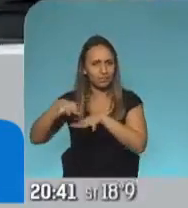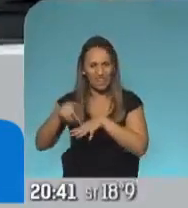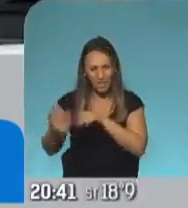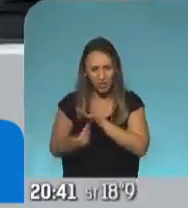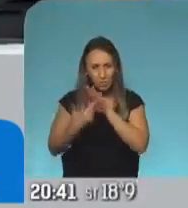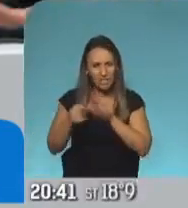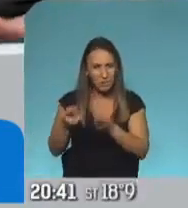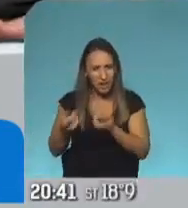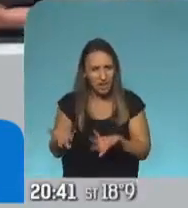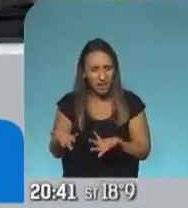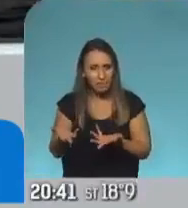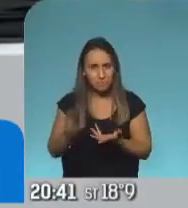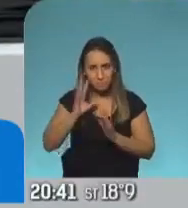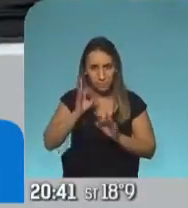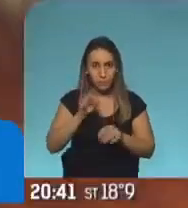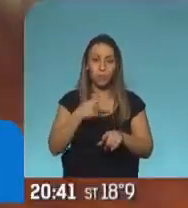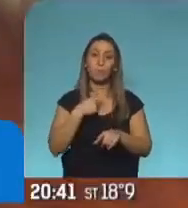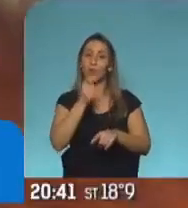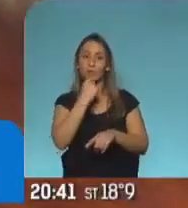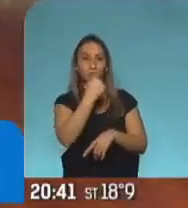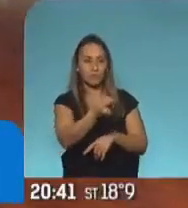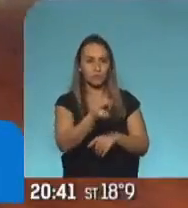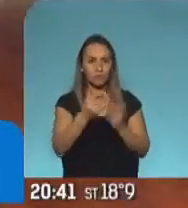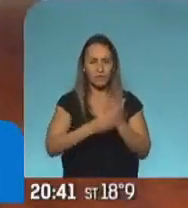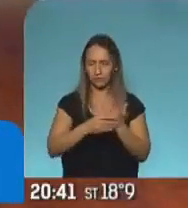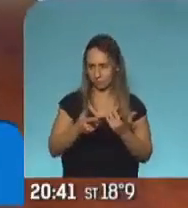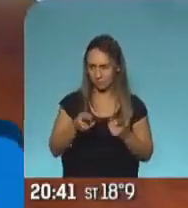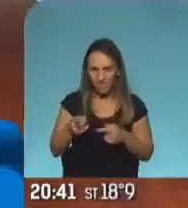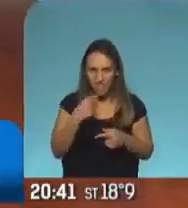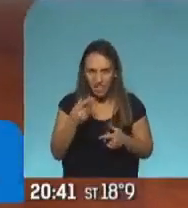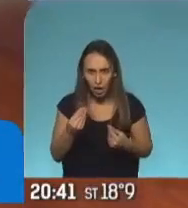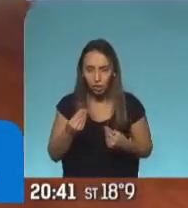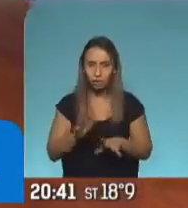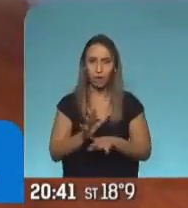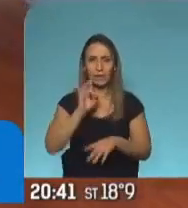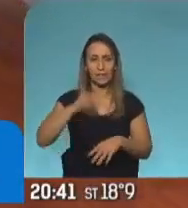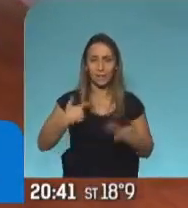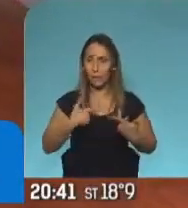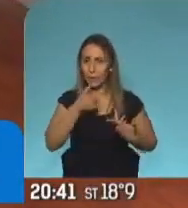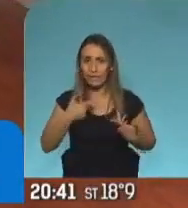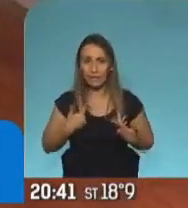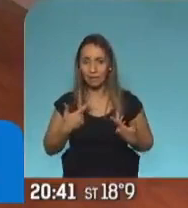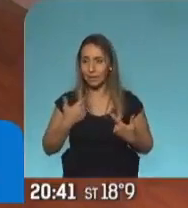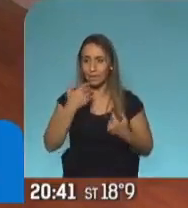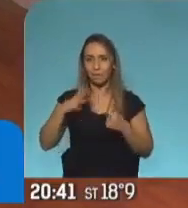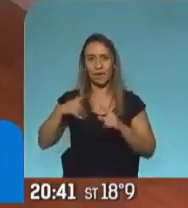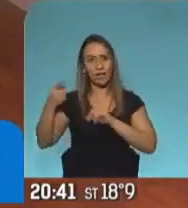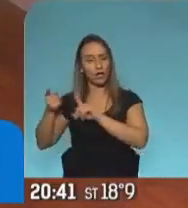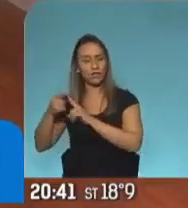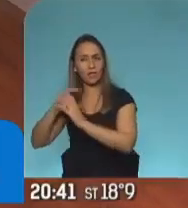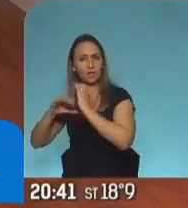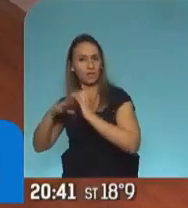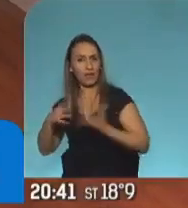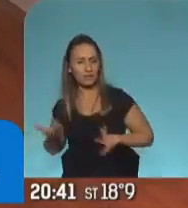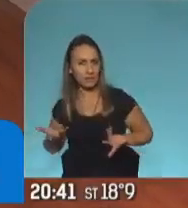aproximadamente. Le preguntaron y quedó totalmente en ridículo el ministro, como que no tenía ni siquiera la información, no había conversado ni con el presidente sobre eso.